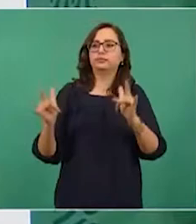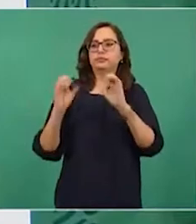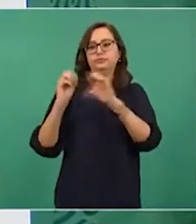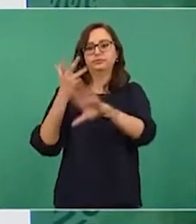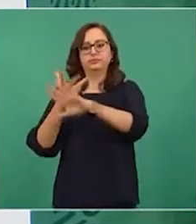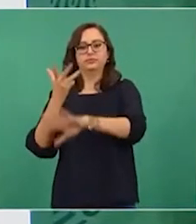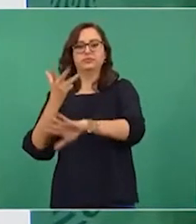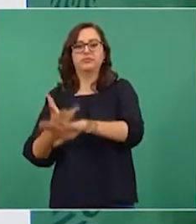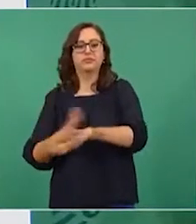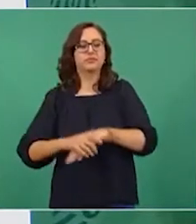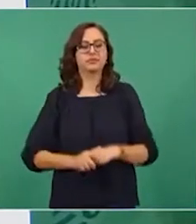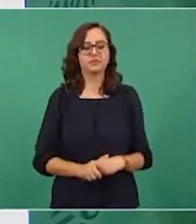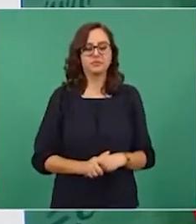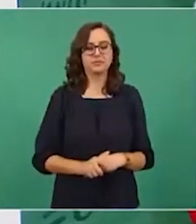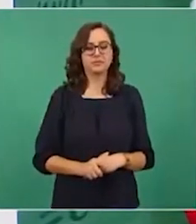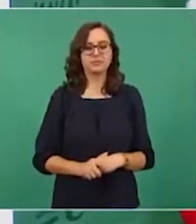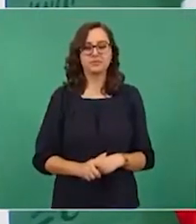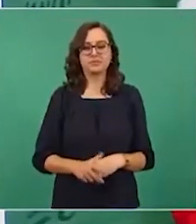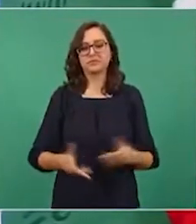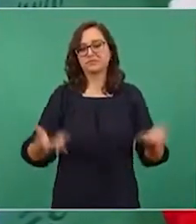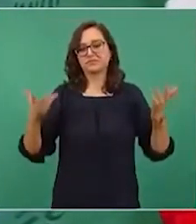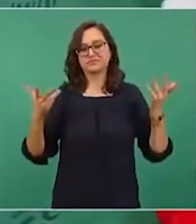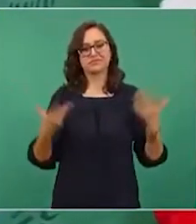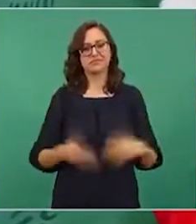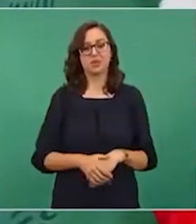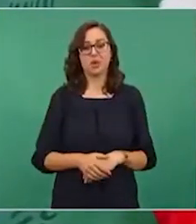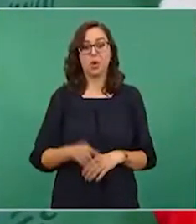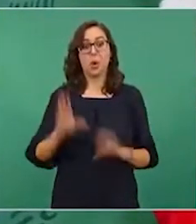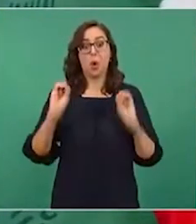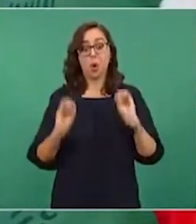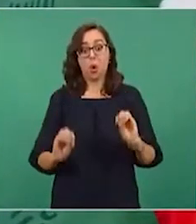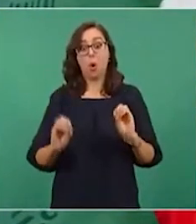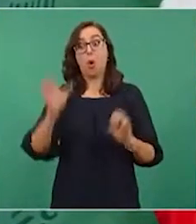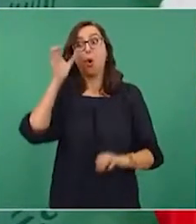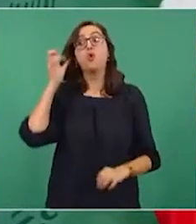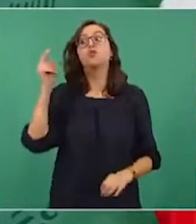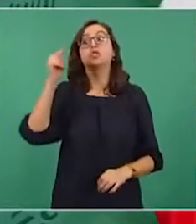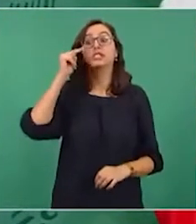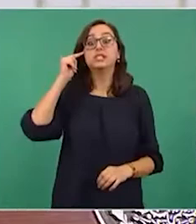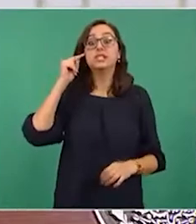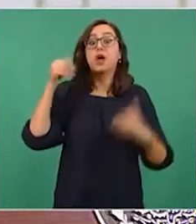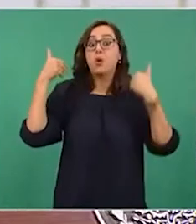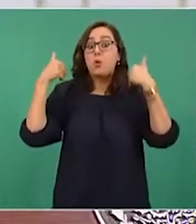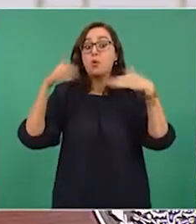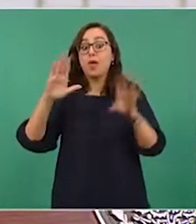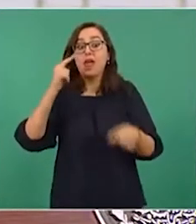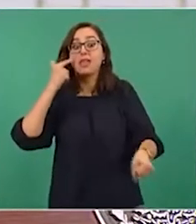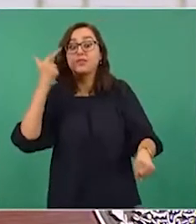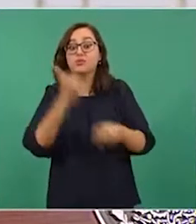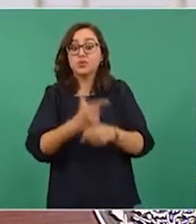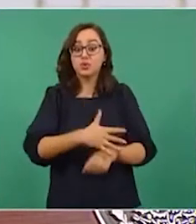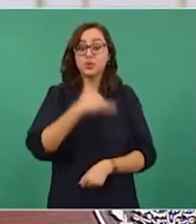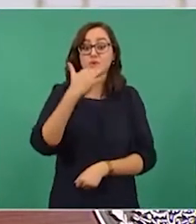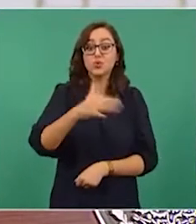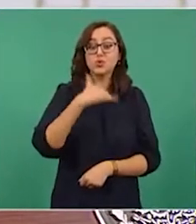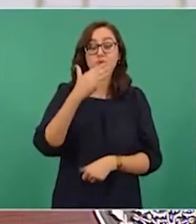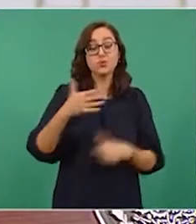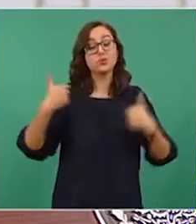Unidos ya ni les digo lo que hubiese pasado en China, pero en fin,